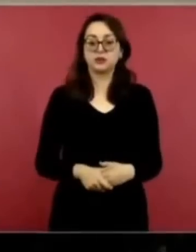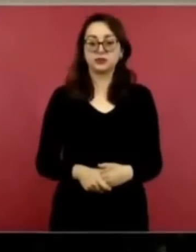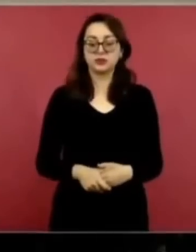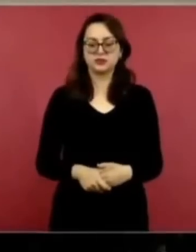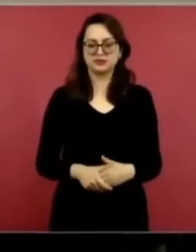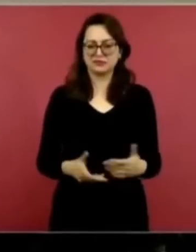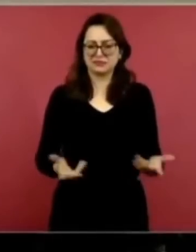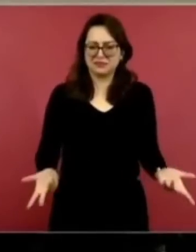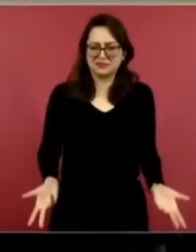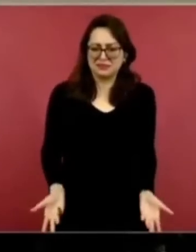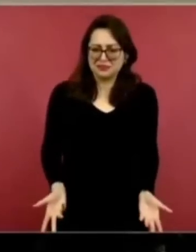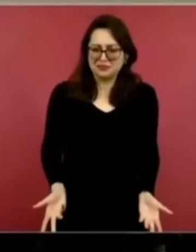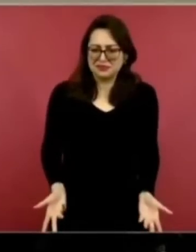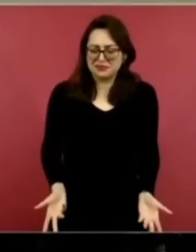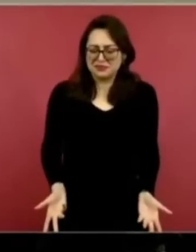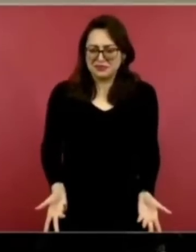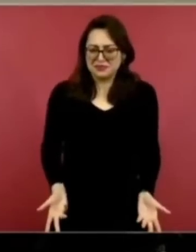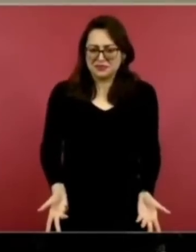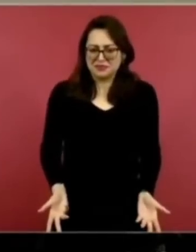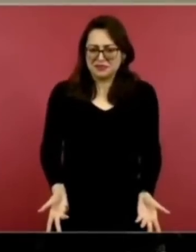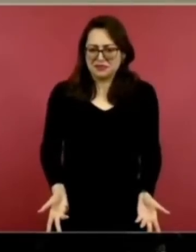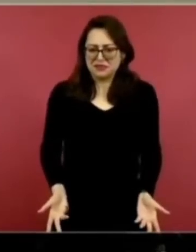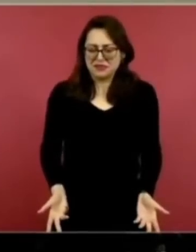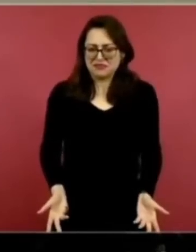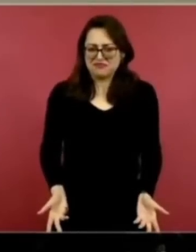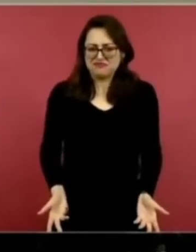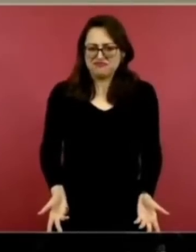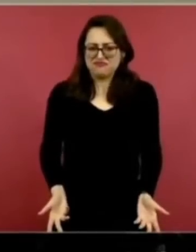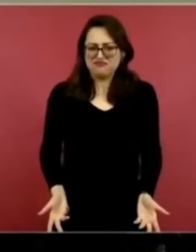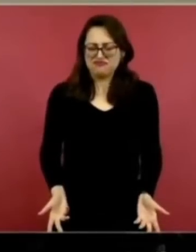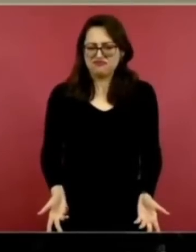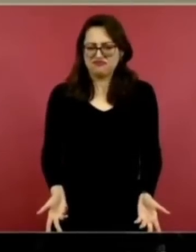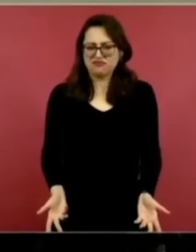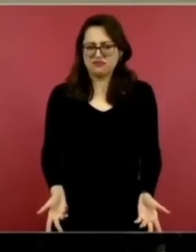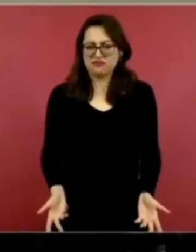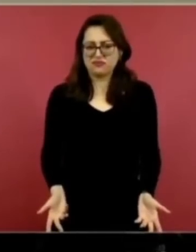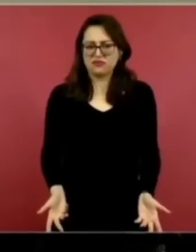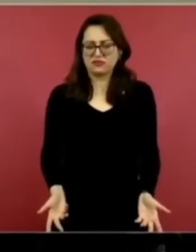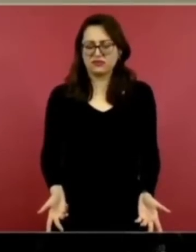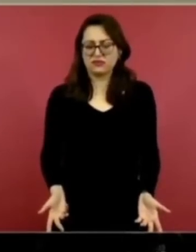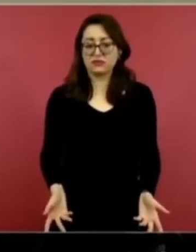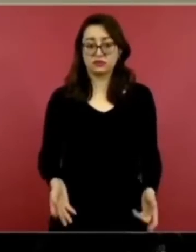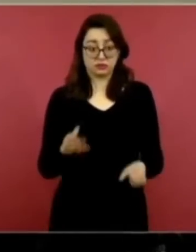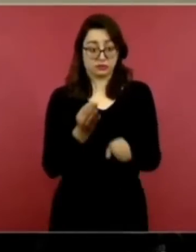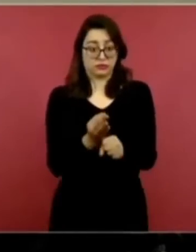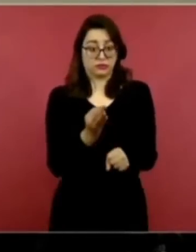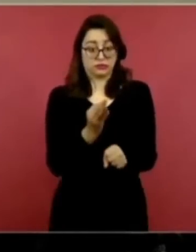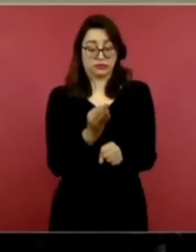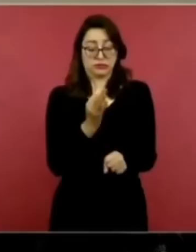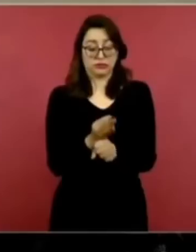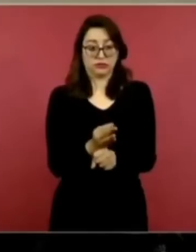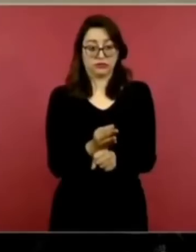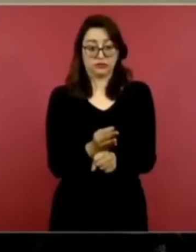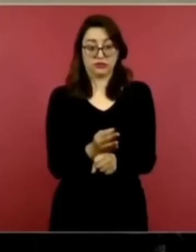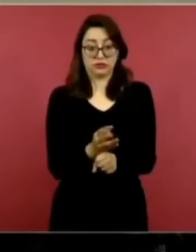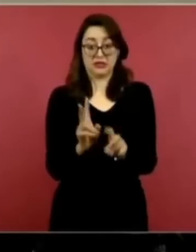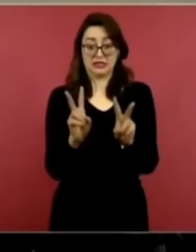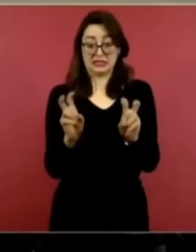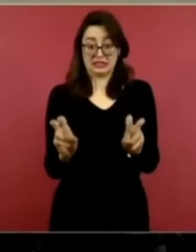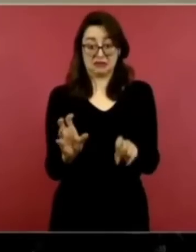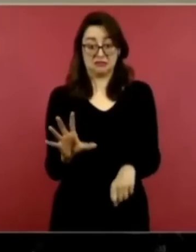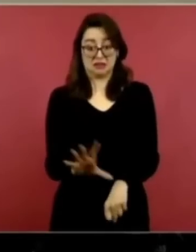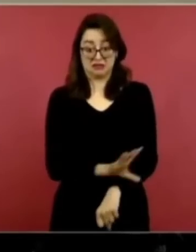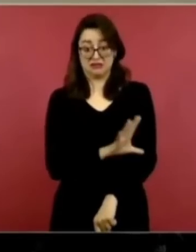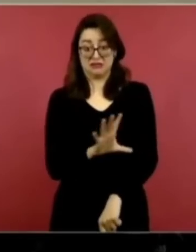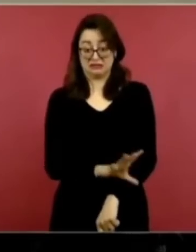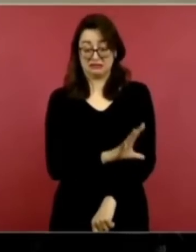¿qué hacen con esto? Esto es muy importante para los